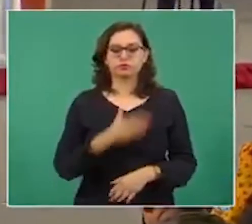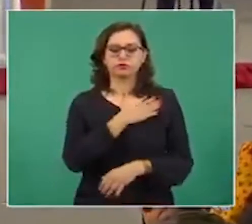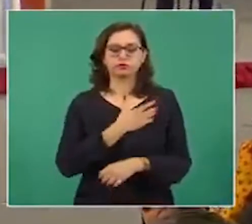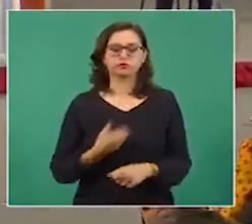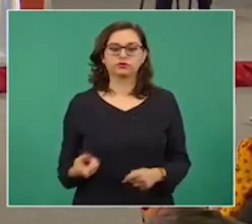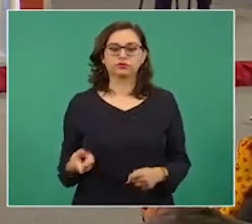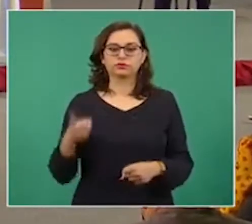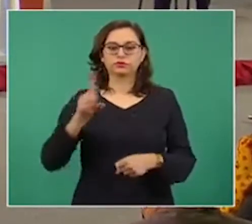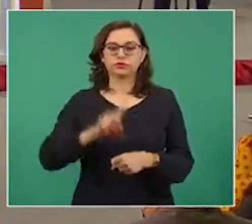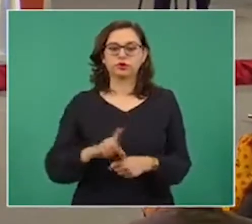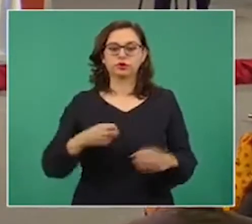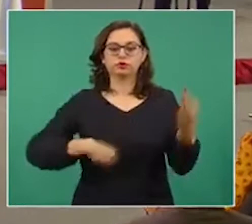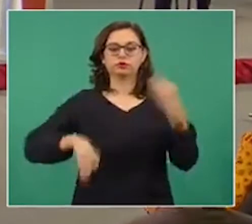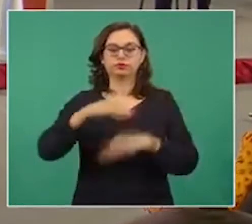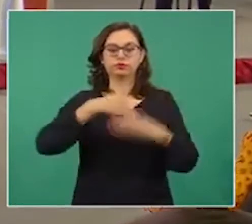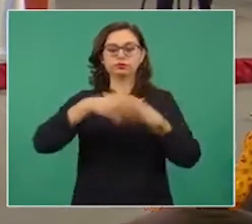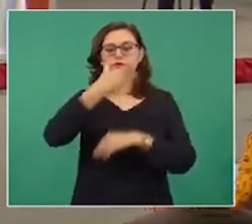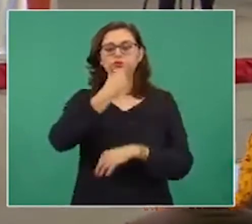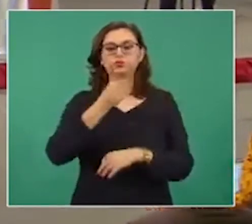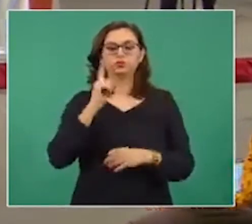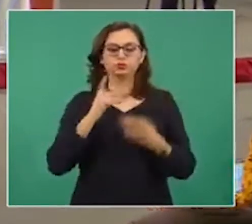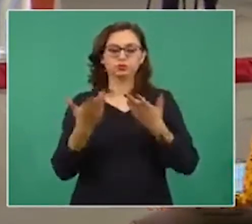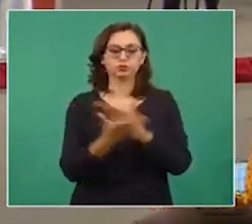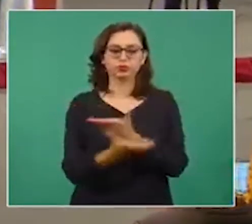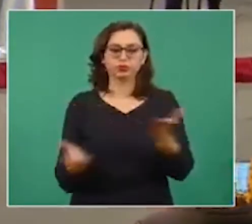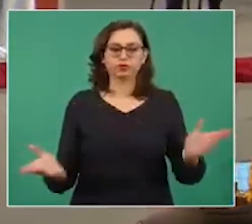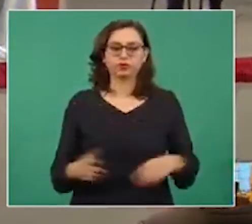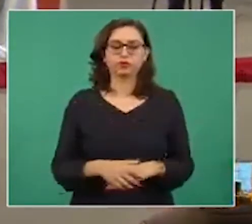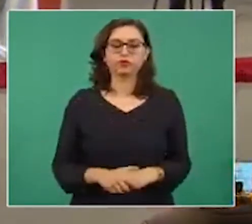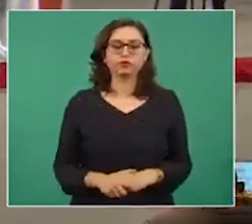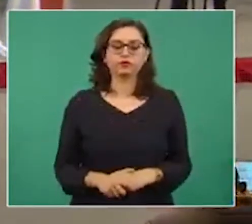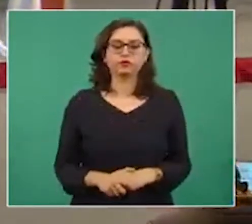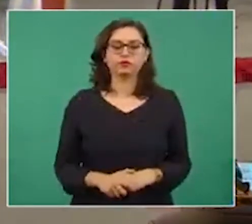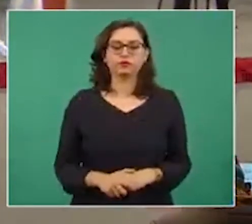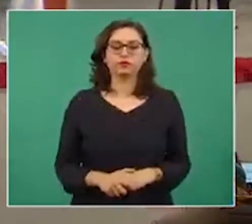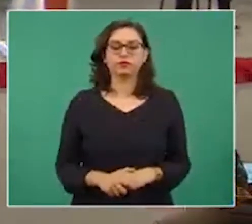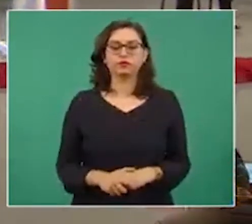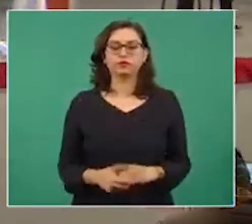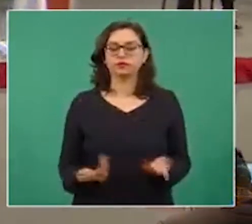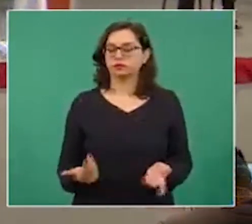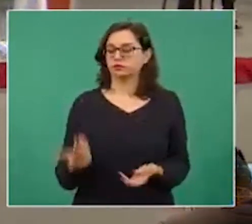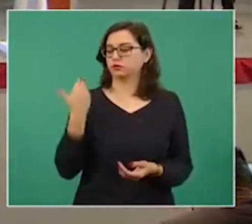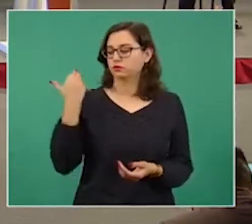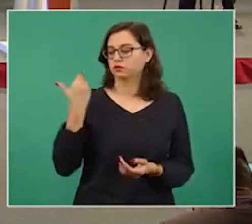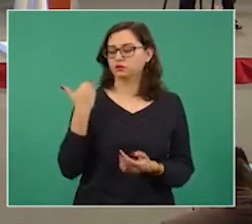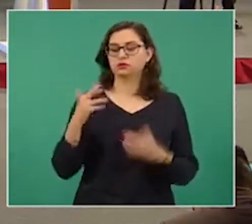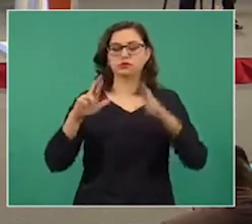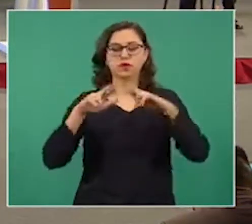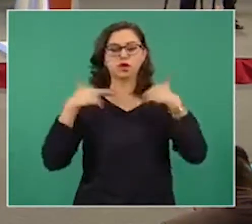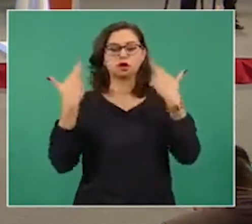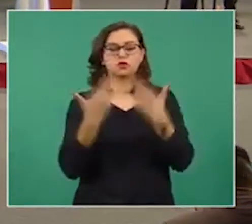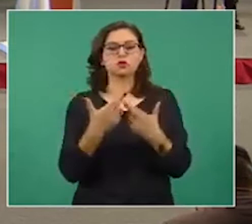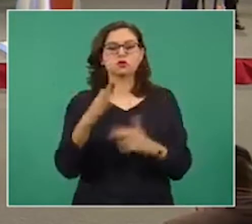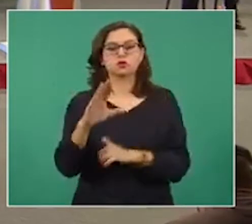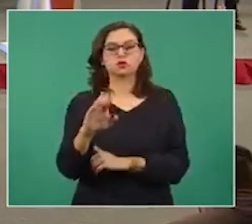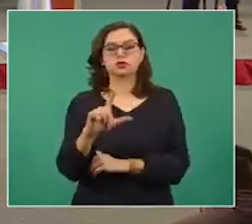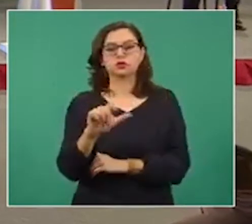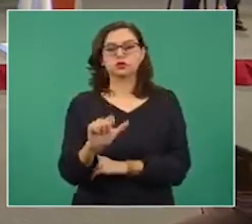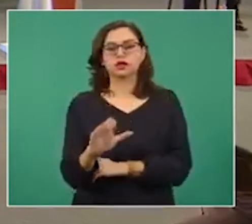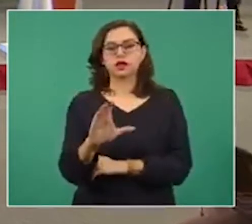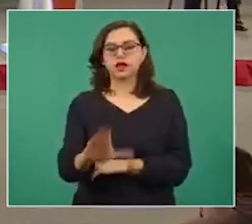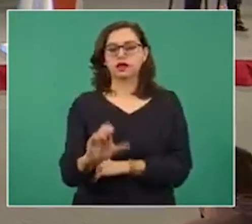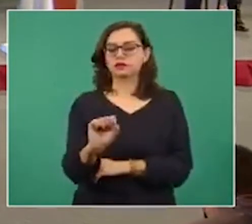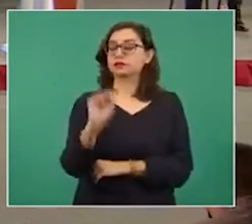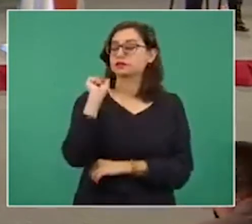Buenos días a todas, a todos. Bueno, brevemente, de los acuerdos de la reunión llevada a cabo el día sábado